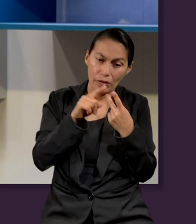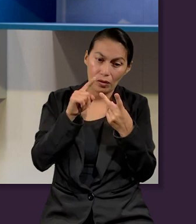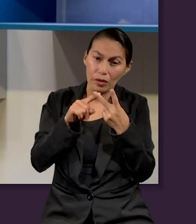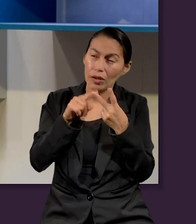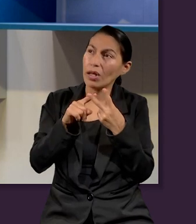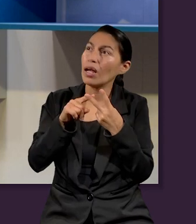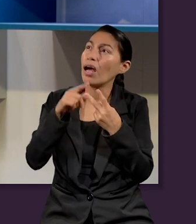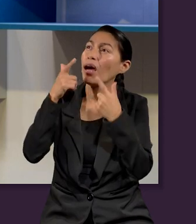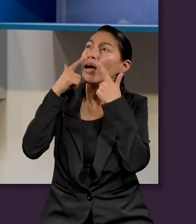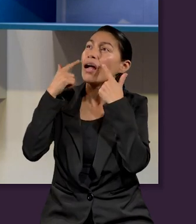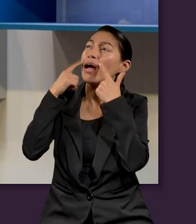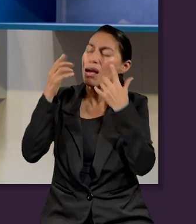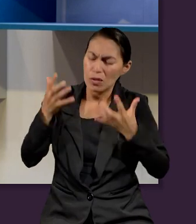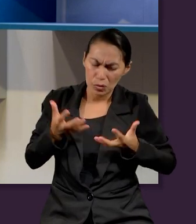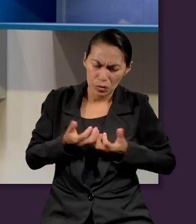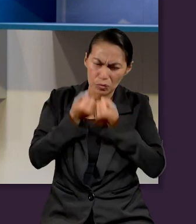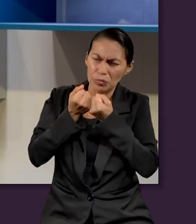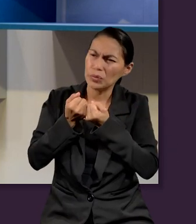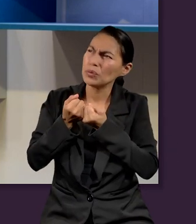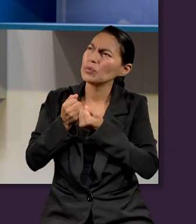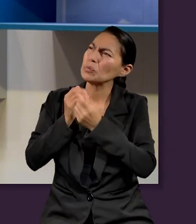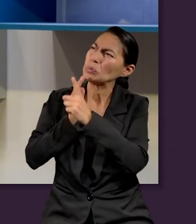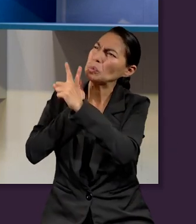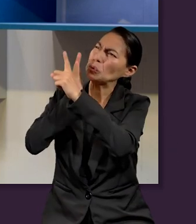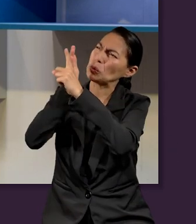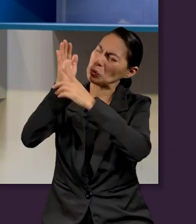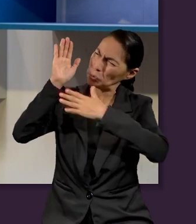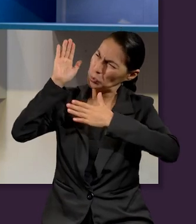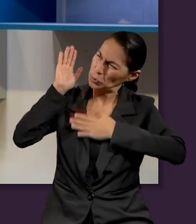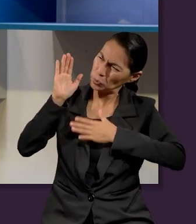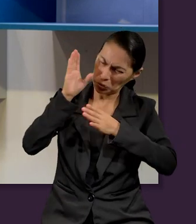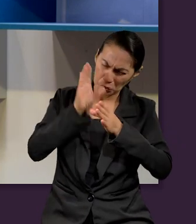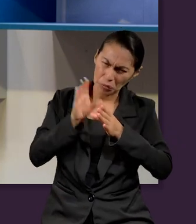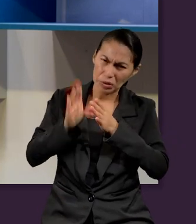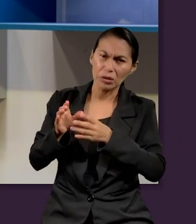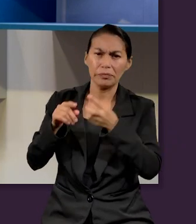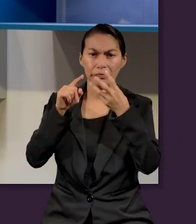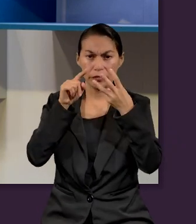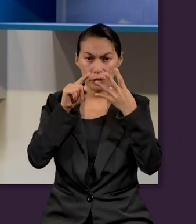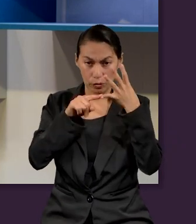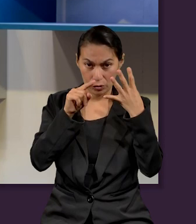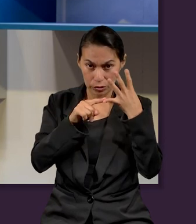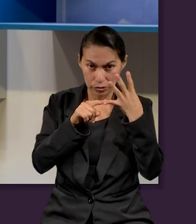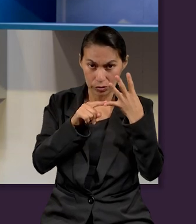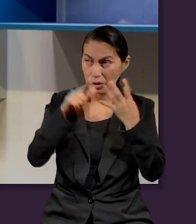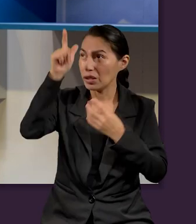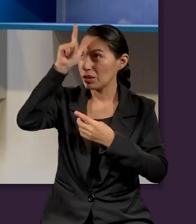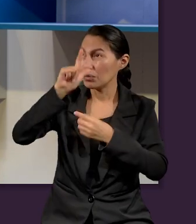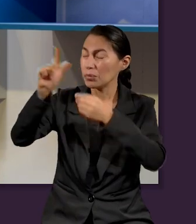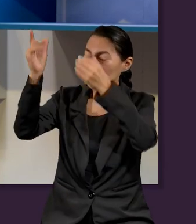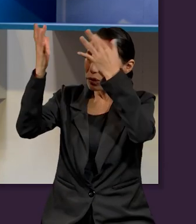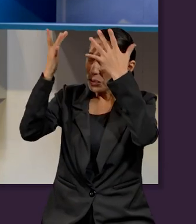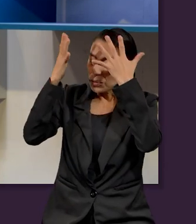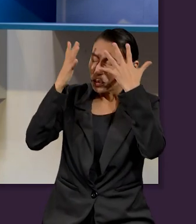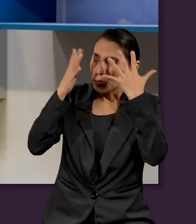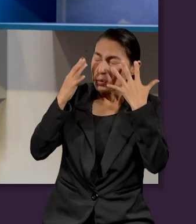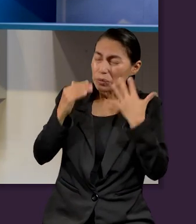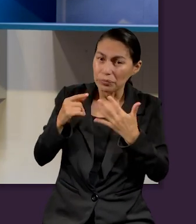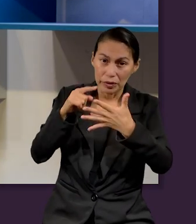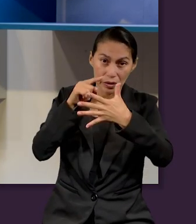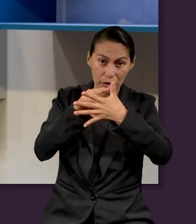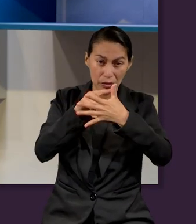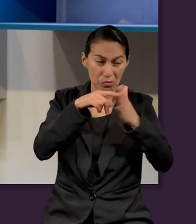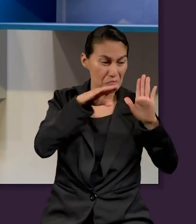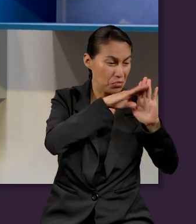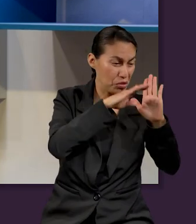su gracia. Tres, comprometidos con sus propósitos. Cuatro, empoderados por su espíritu. Y cinco, y que